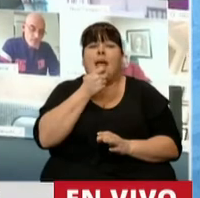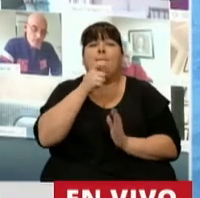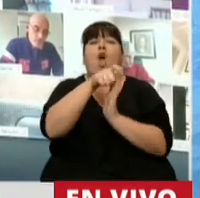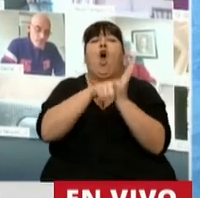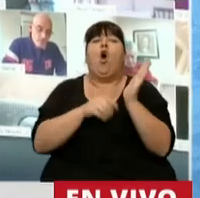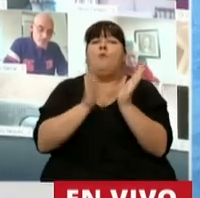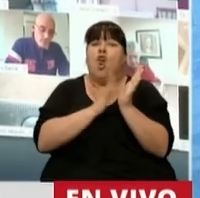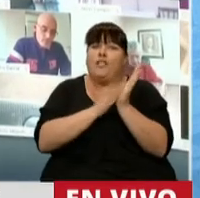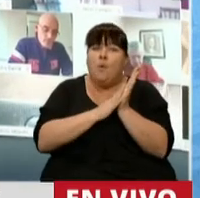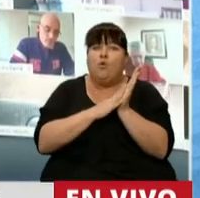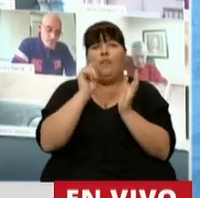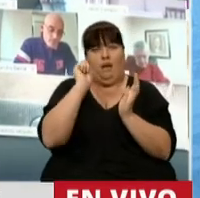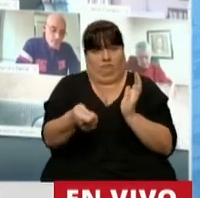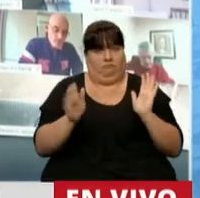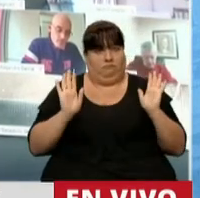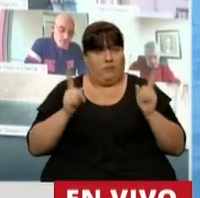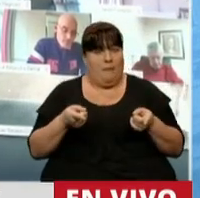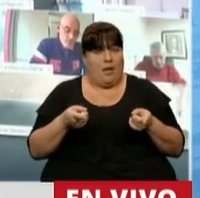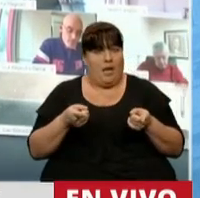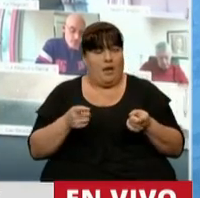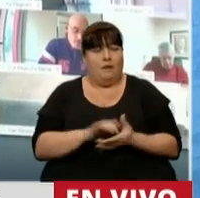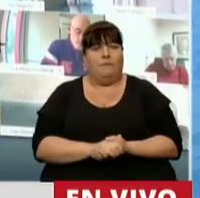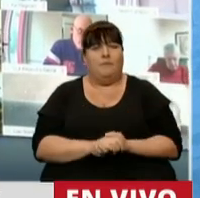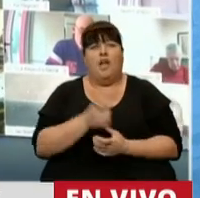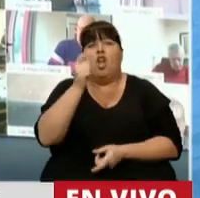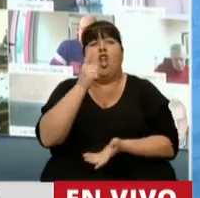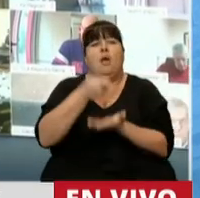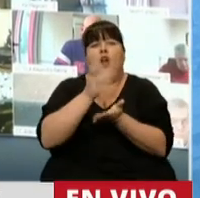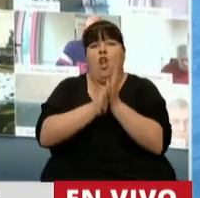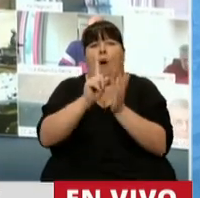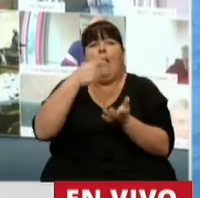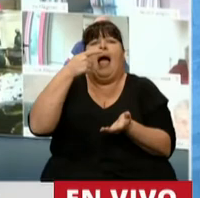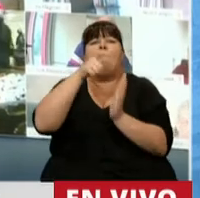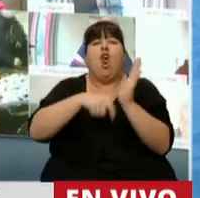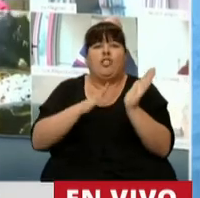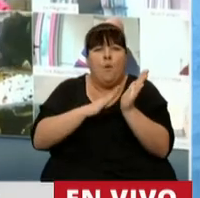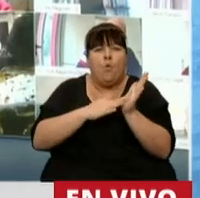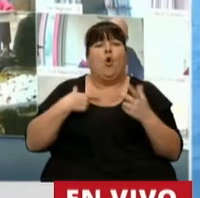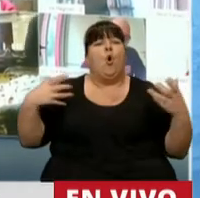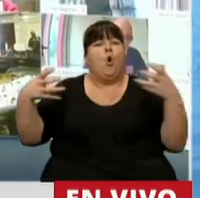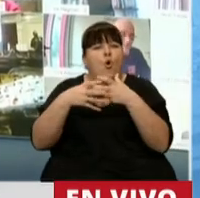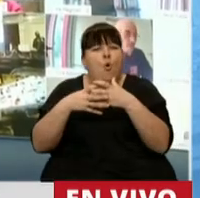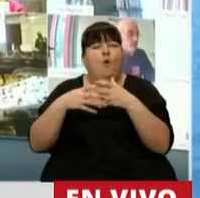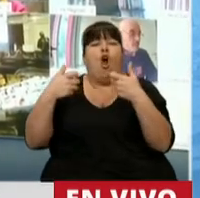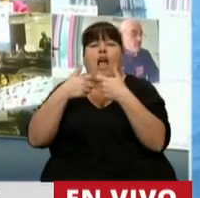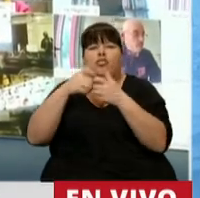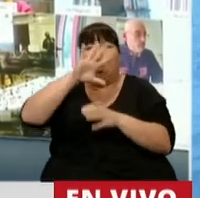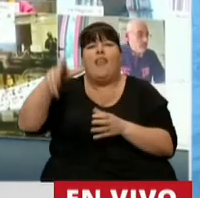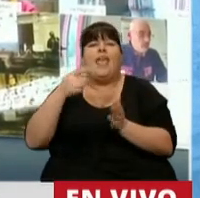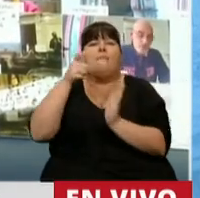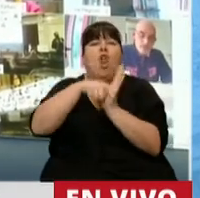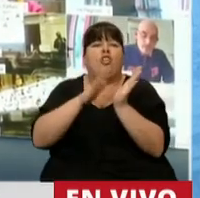monotributistas una condonación del pago del monotributo, porque nos reunimos con organizaciones de